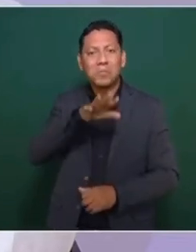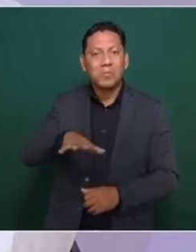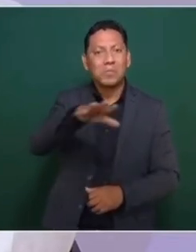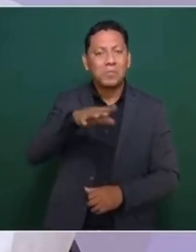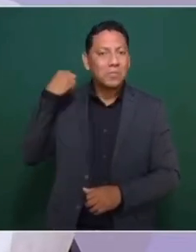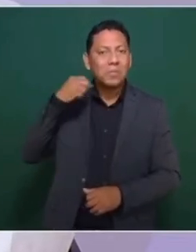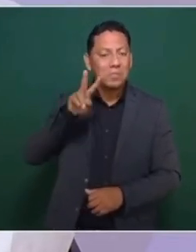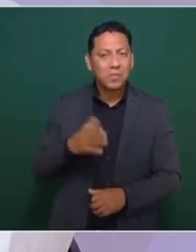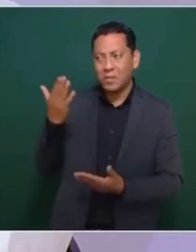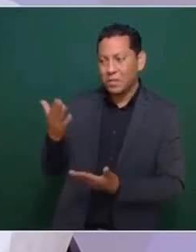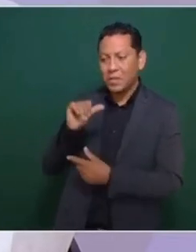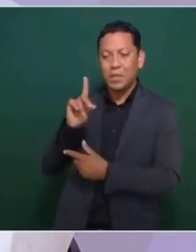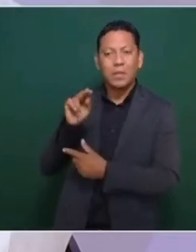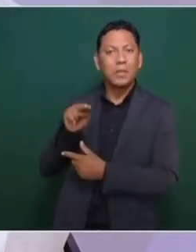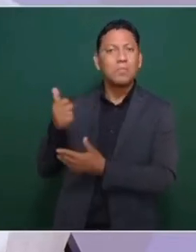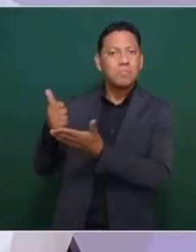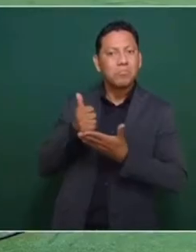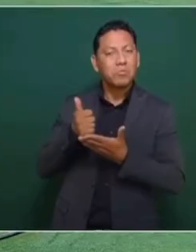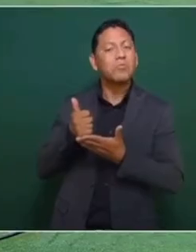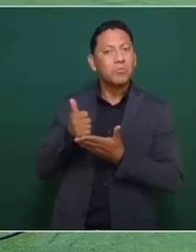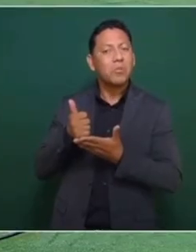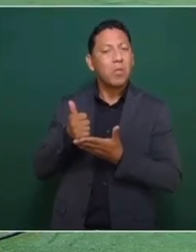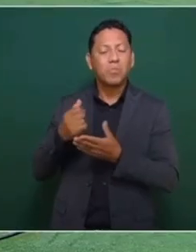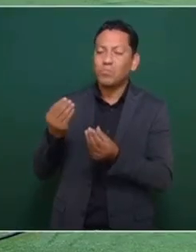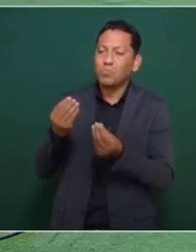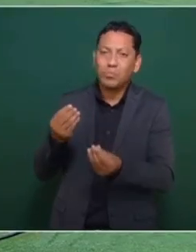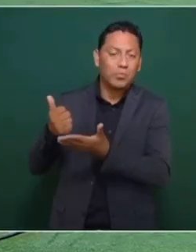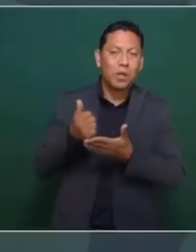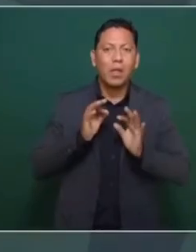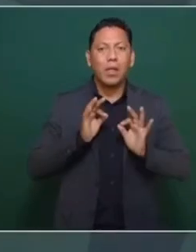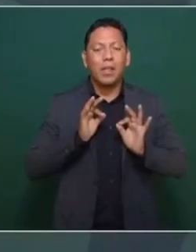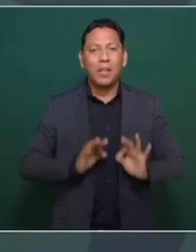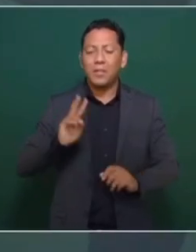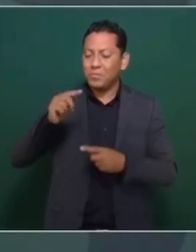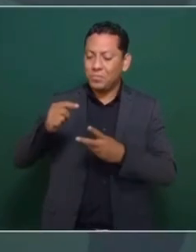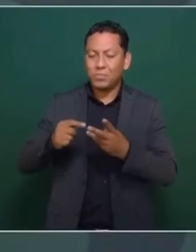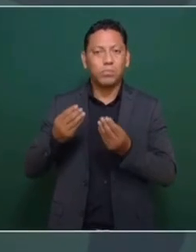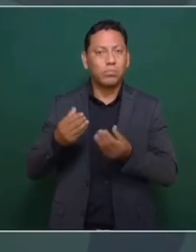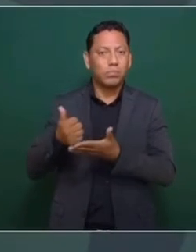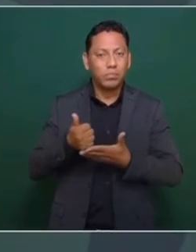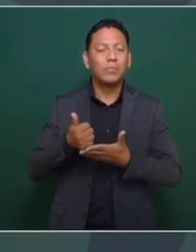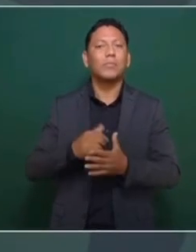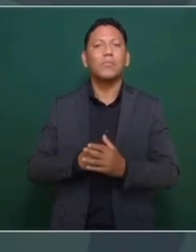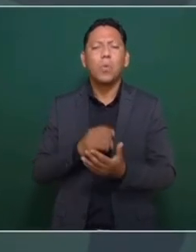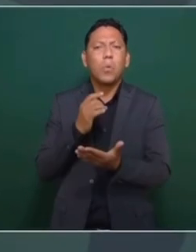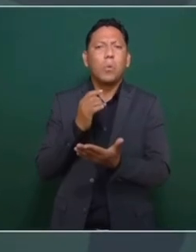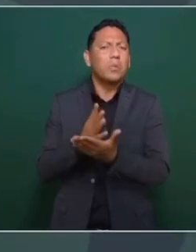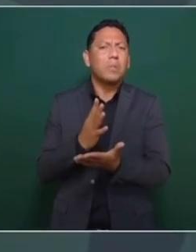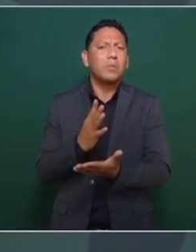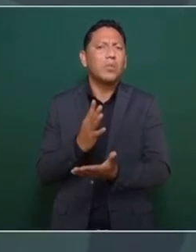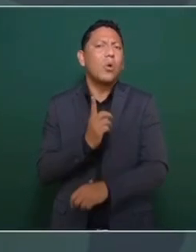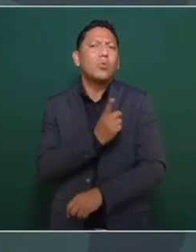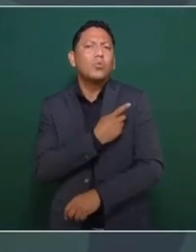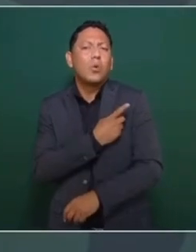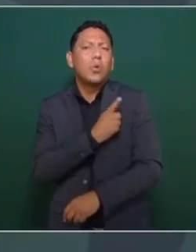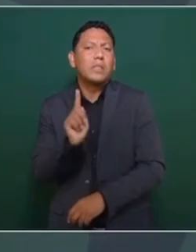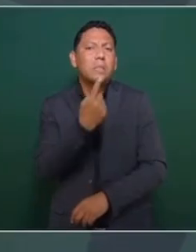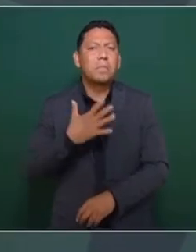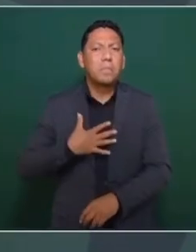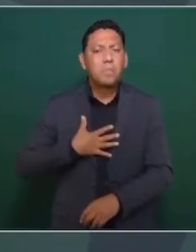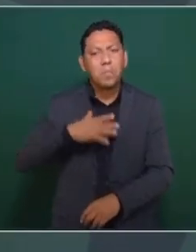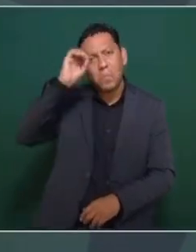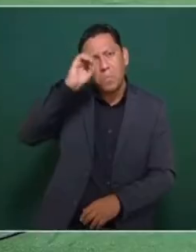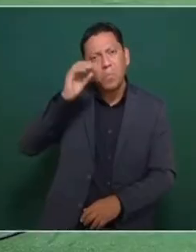que Adán me está ayudando, me está aligerando la carga y ya no sólo es mi punto de vista, sino